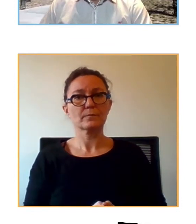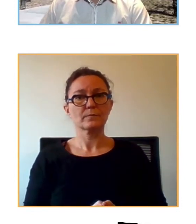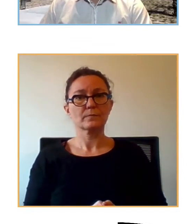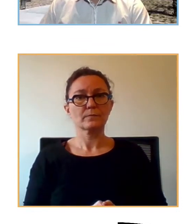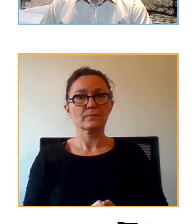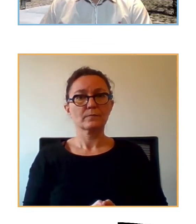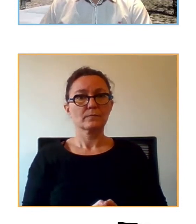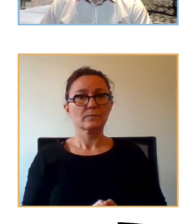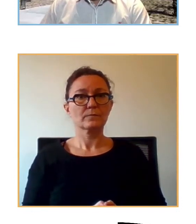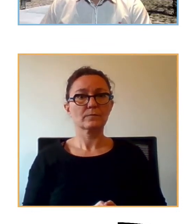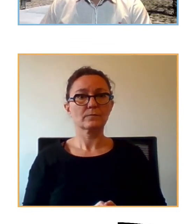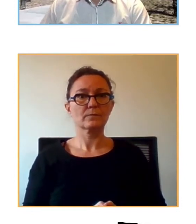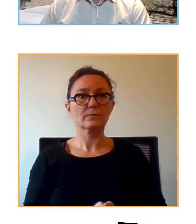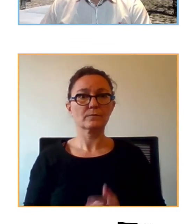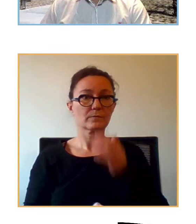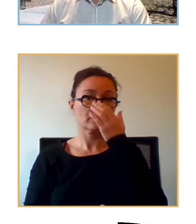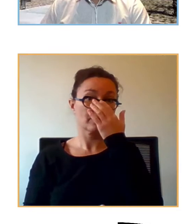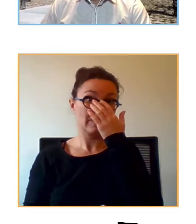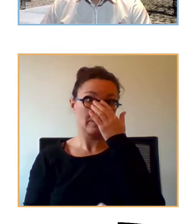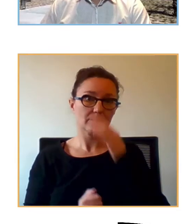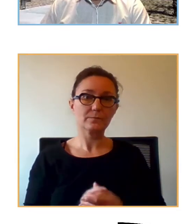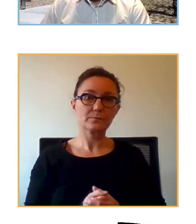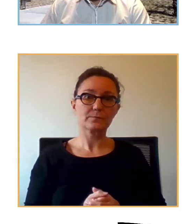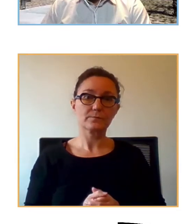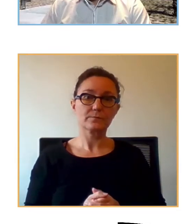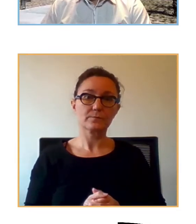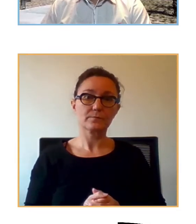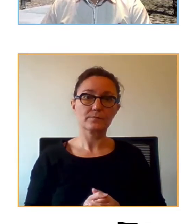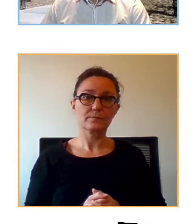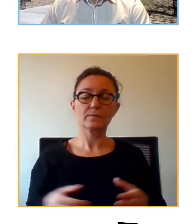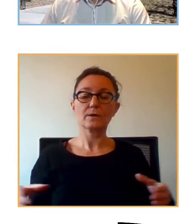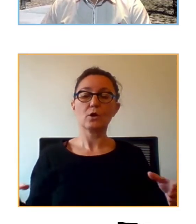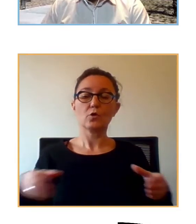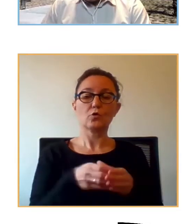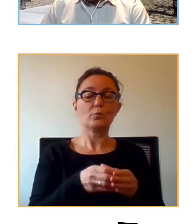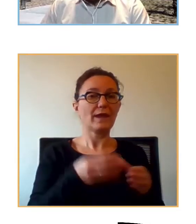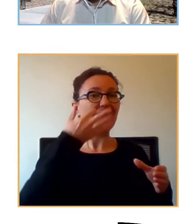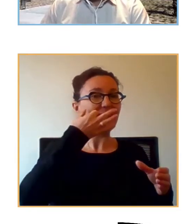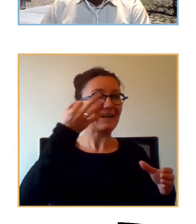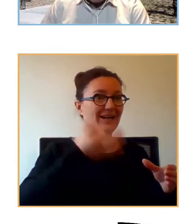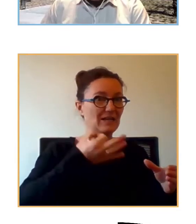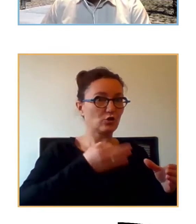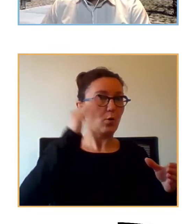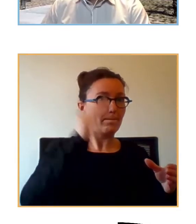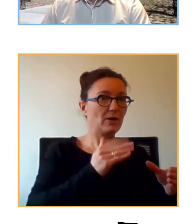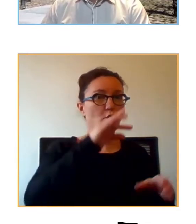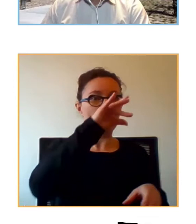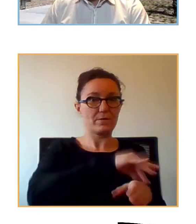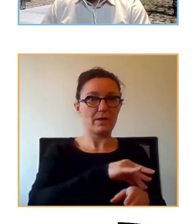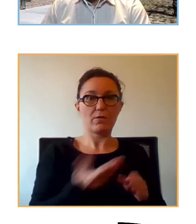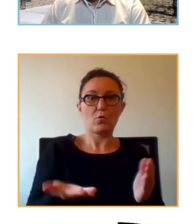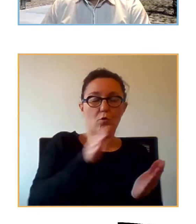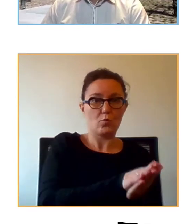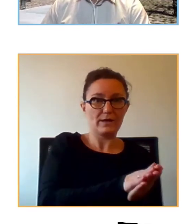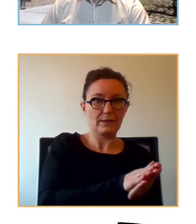a ver efectivamente el grupo de menor riesgo de enfermedad o muerte es el de los jóvenes como se ve en la estadística pero no